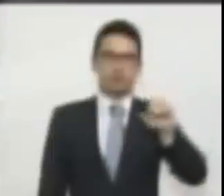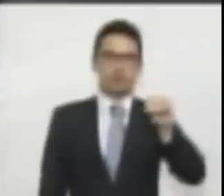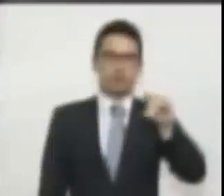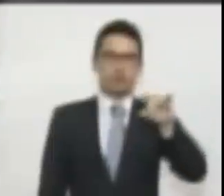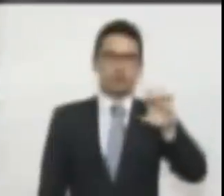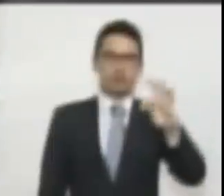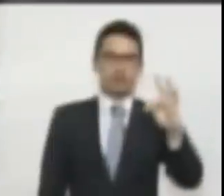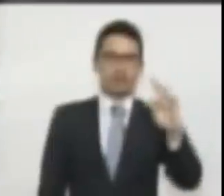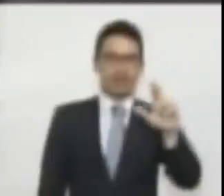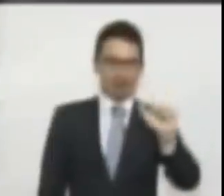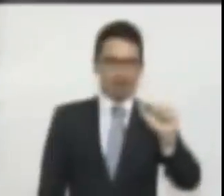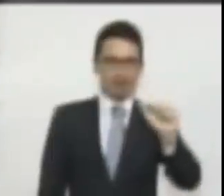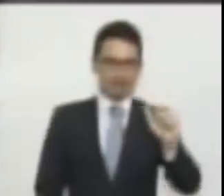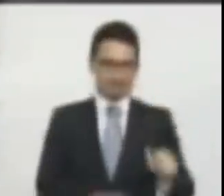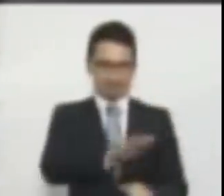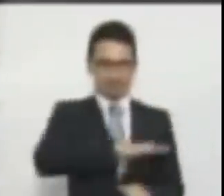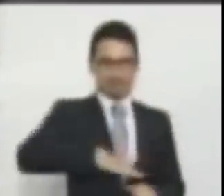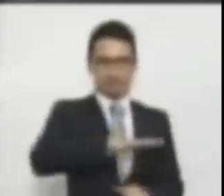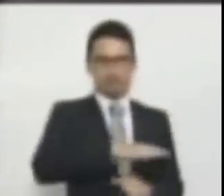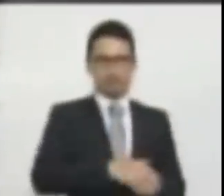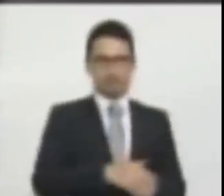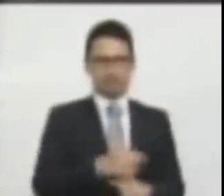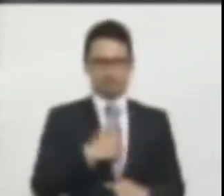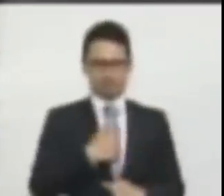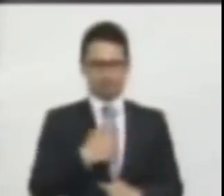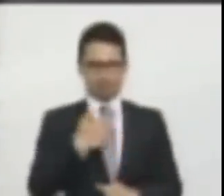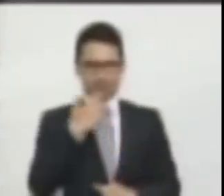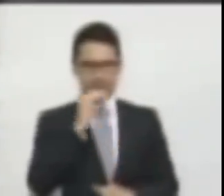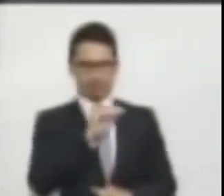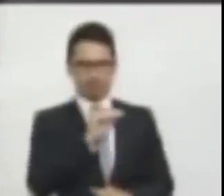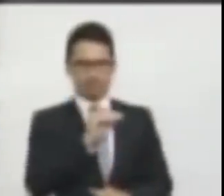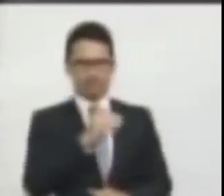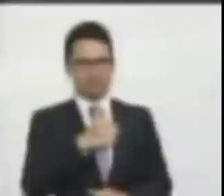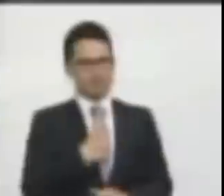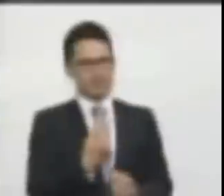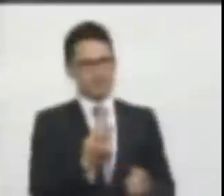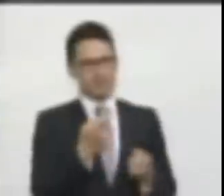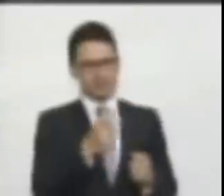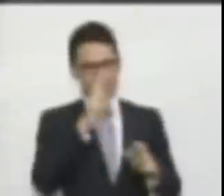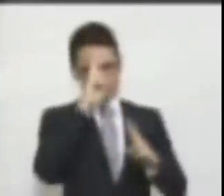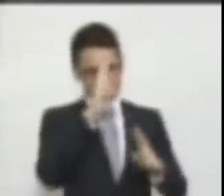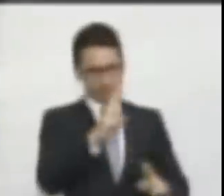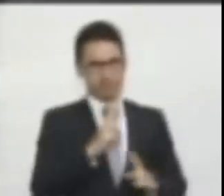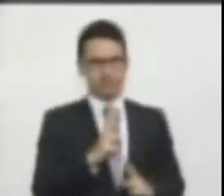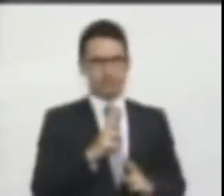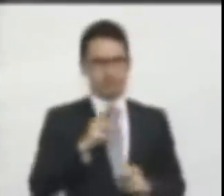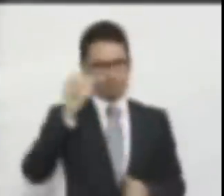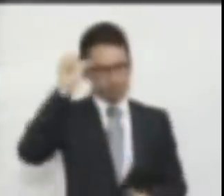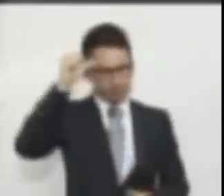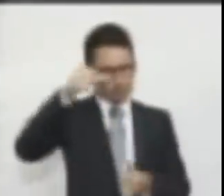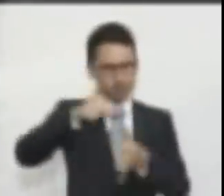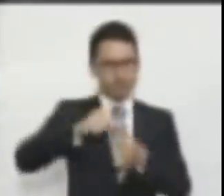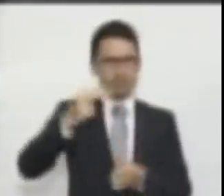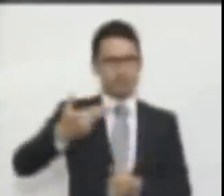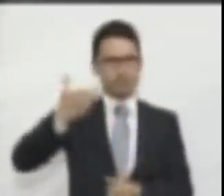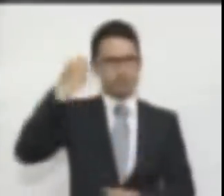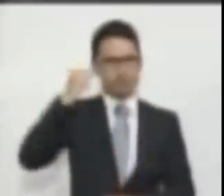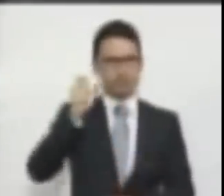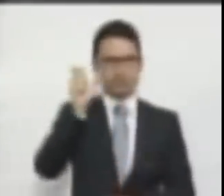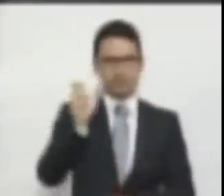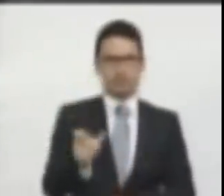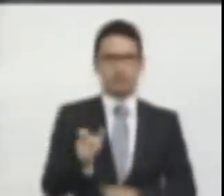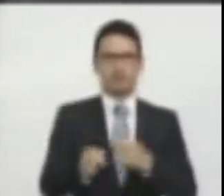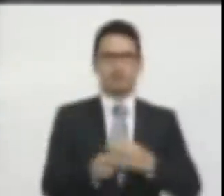A mí me parece, como caribeño que soy, una falta de respeto con la memoria histórica del señor